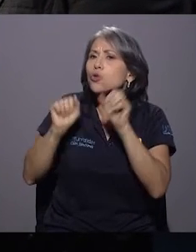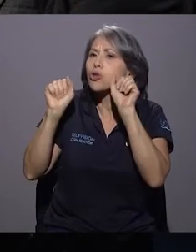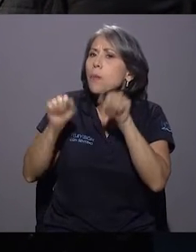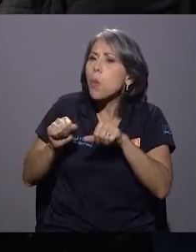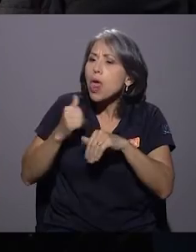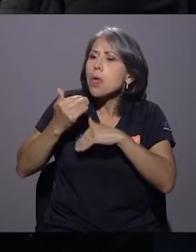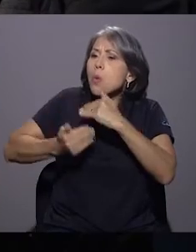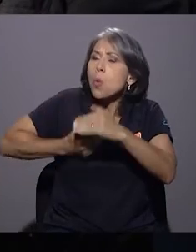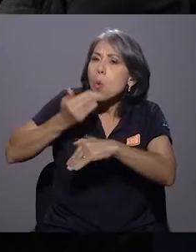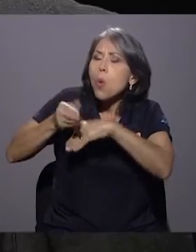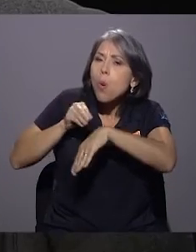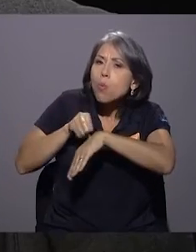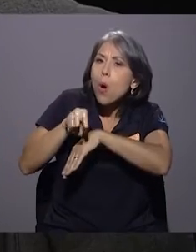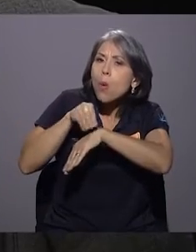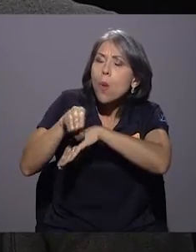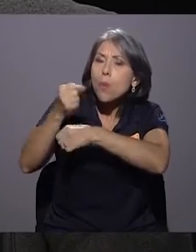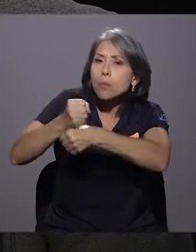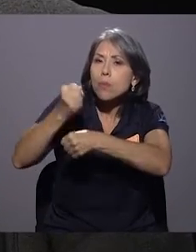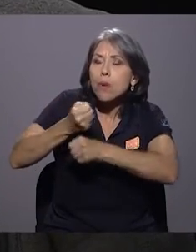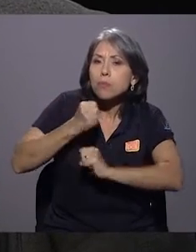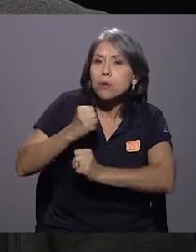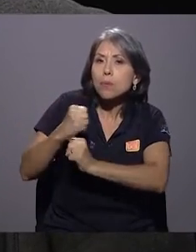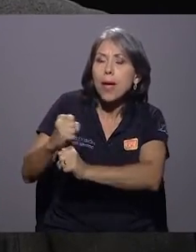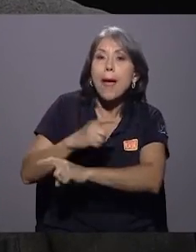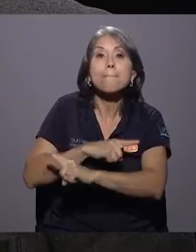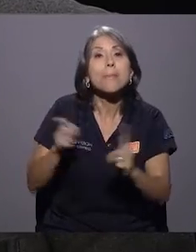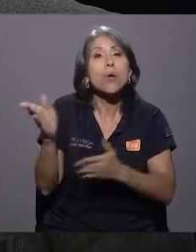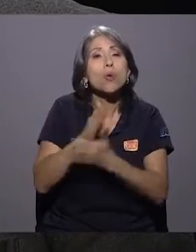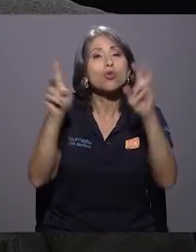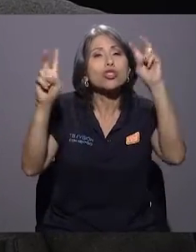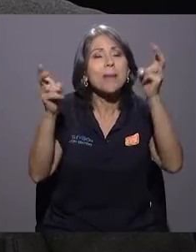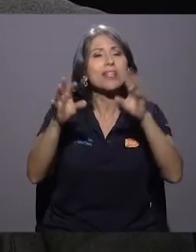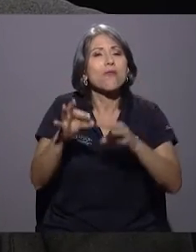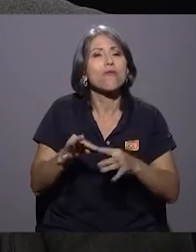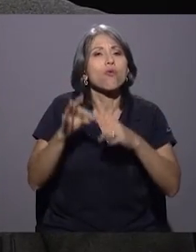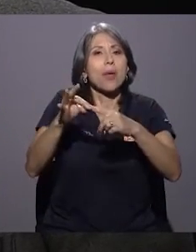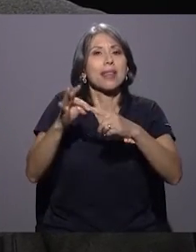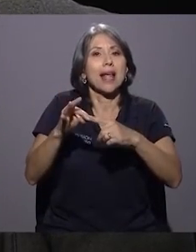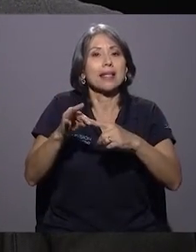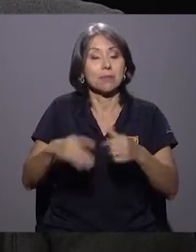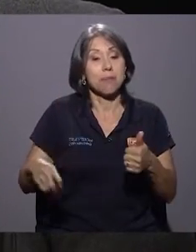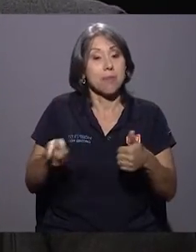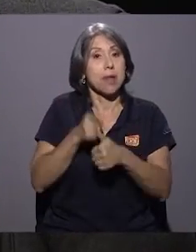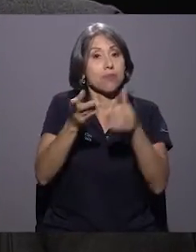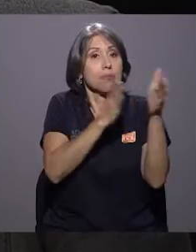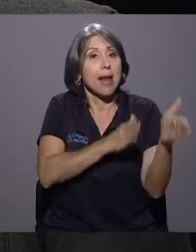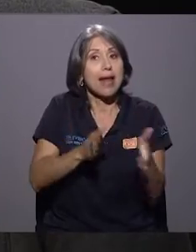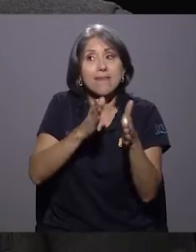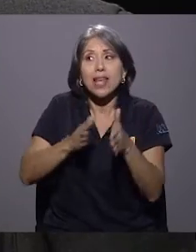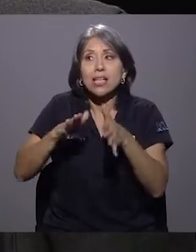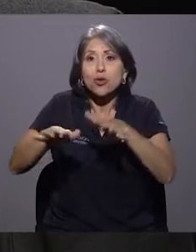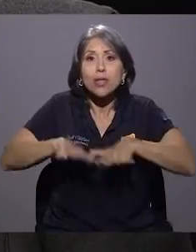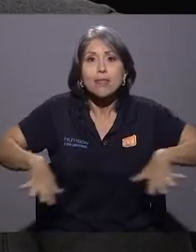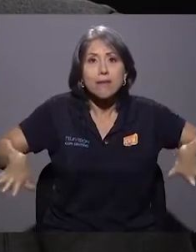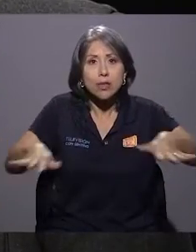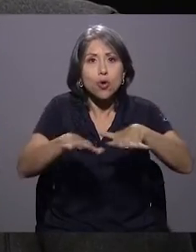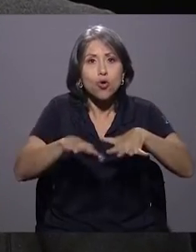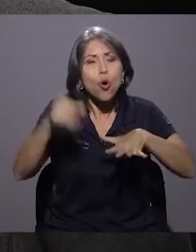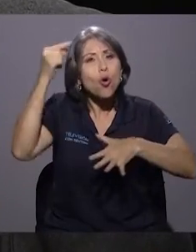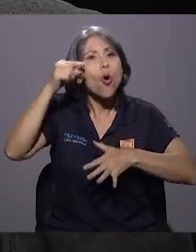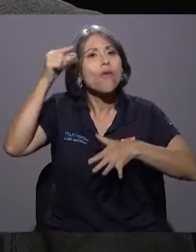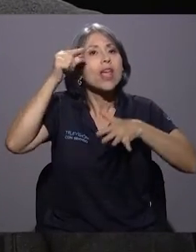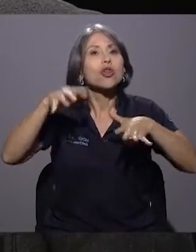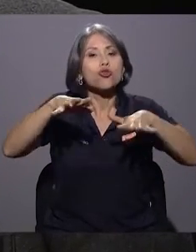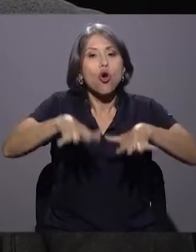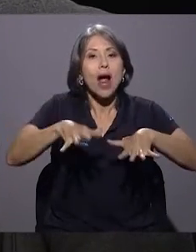mucho de la gestión municipal. Pero hay temas que son fundamentales. Uno es planificación del territorio. Los gobiernos locales administran